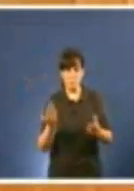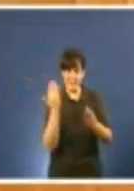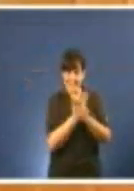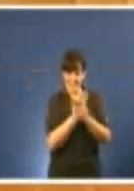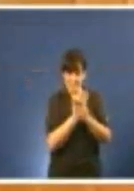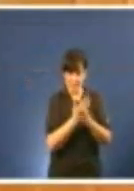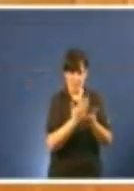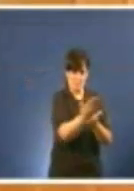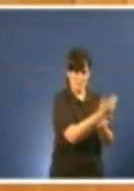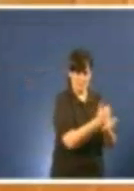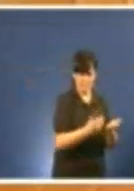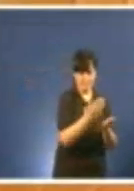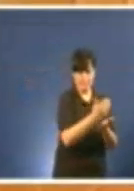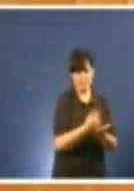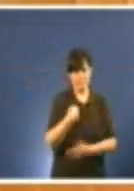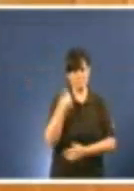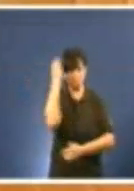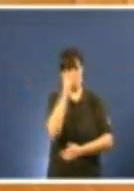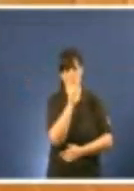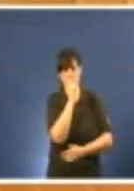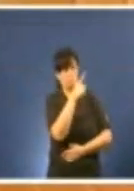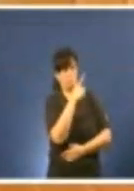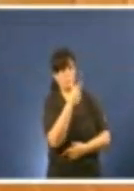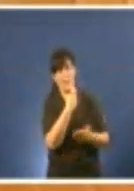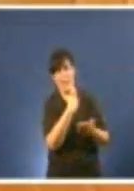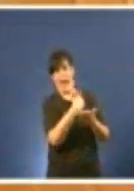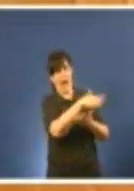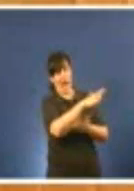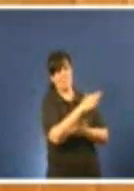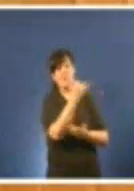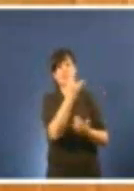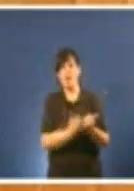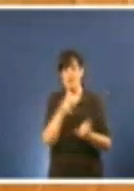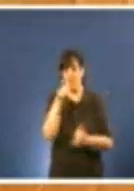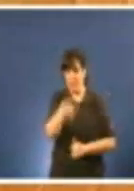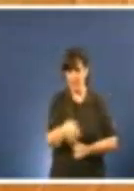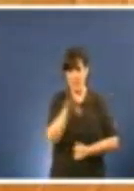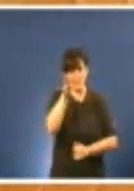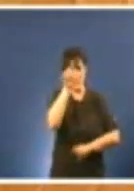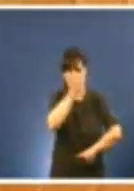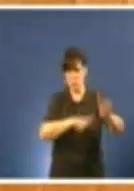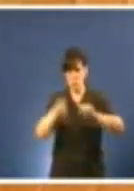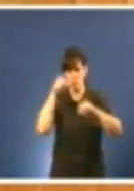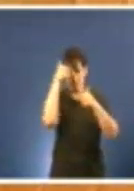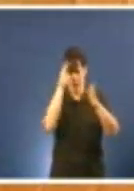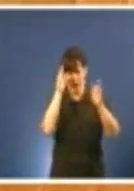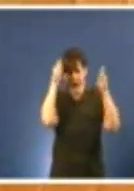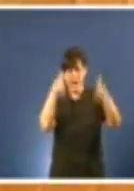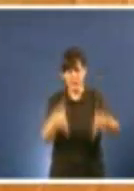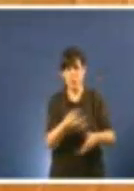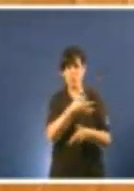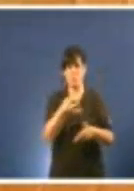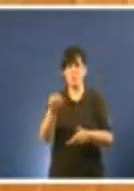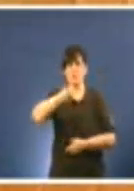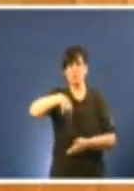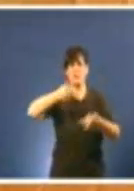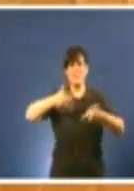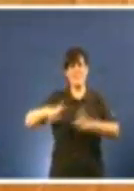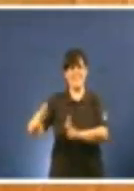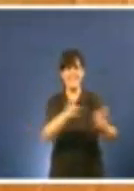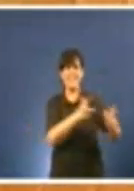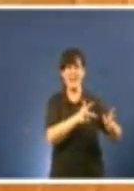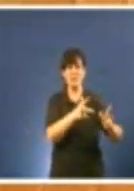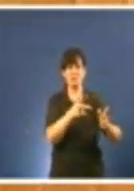soberbia a un lado mirar o problema de país, sentarse e falar claramente do problema que temos de falta de mocedade, de migración da